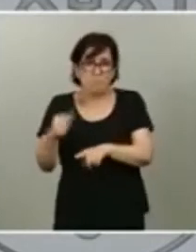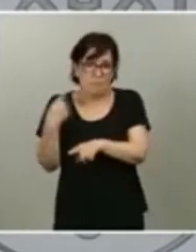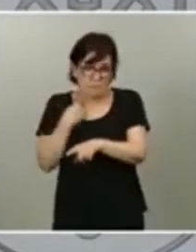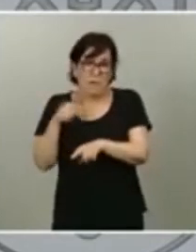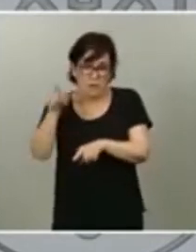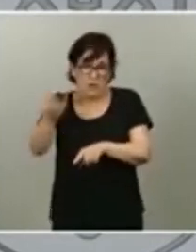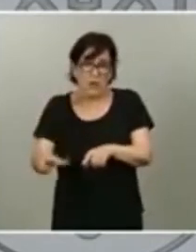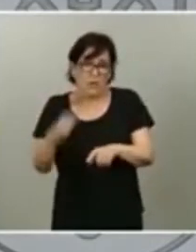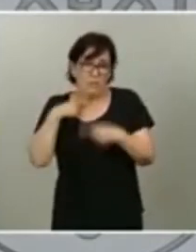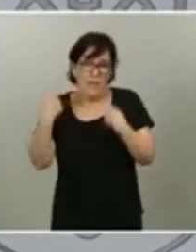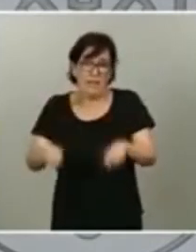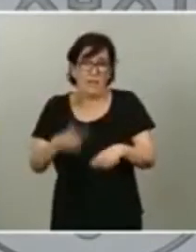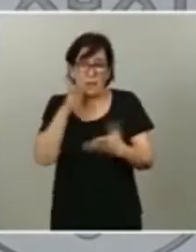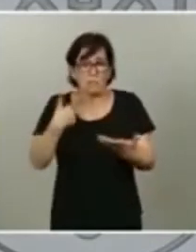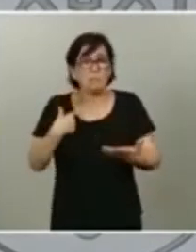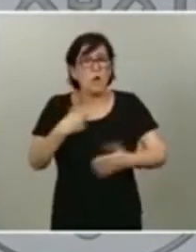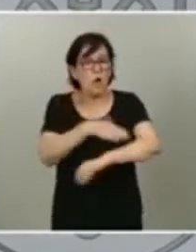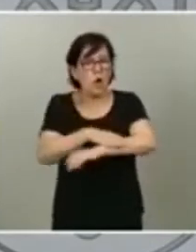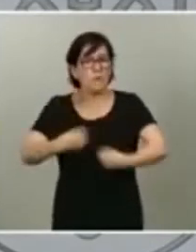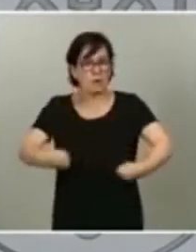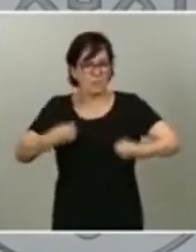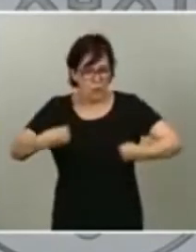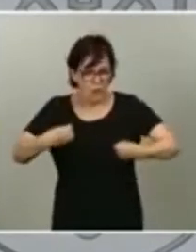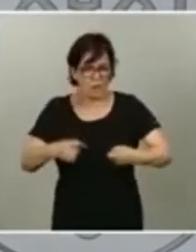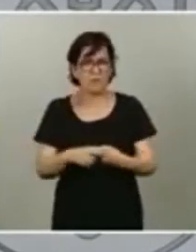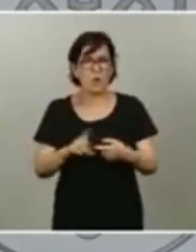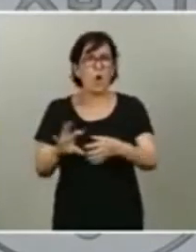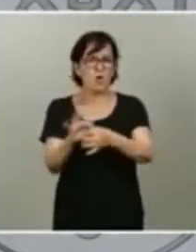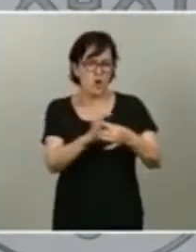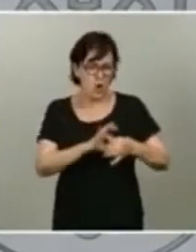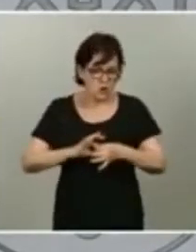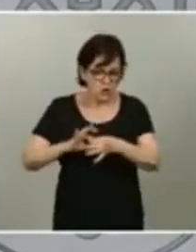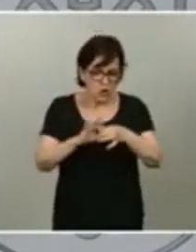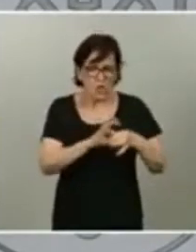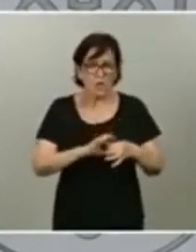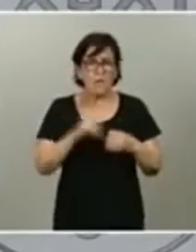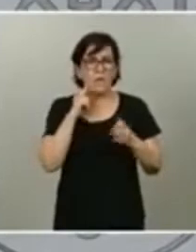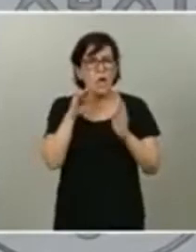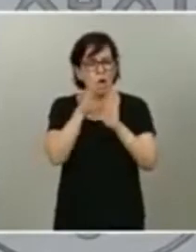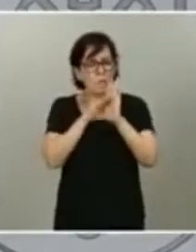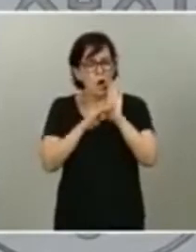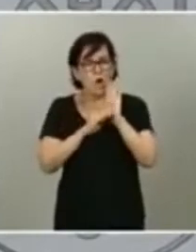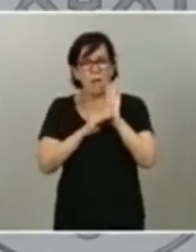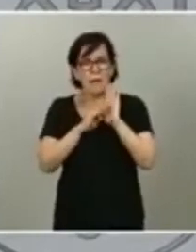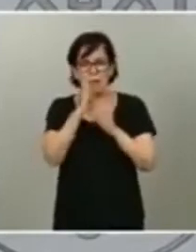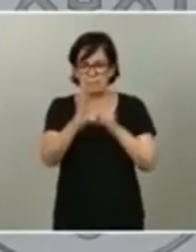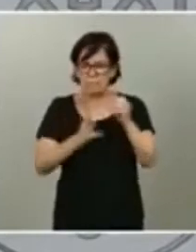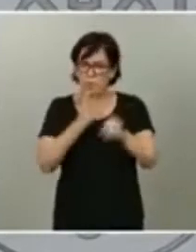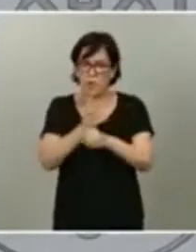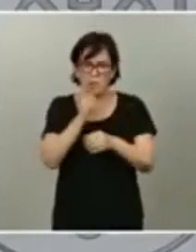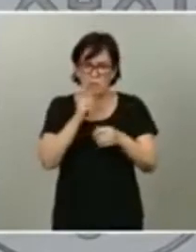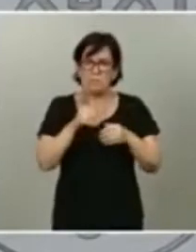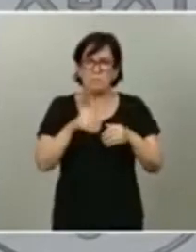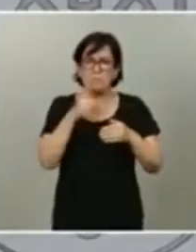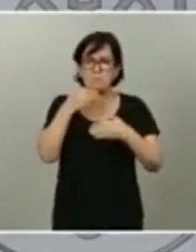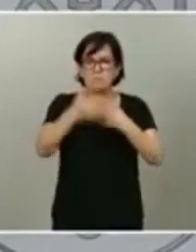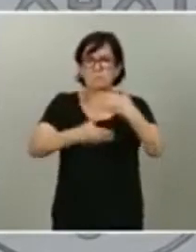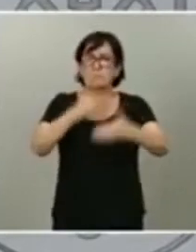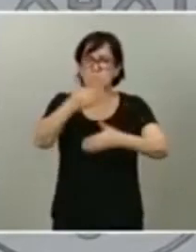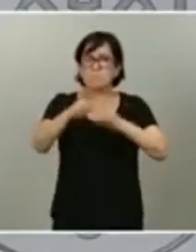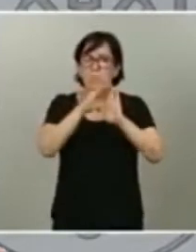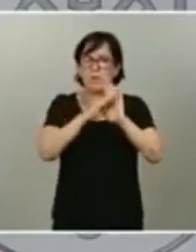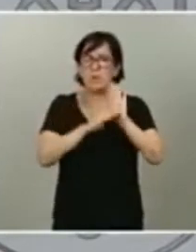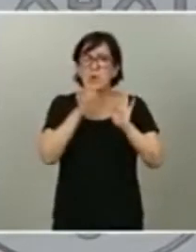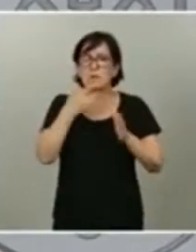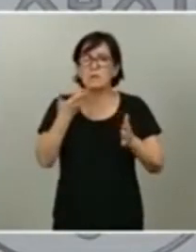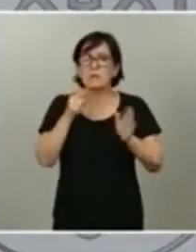estamos con un gobierno fuerte un gobierno cohesionado que tiene todo un programa de gobierno que desarrollar durante los próximos cuatro años y el